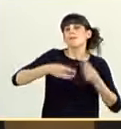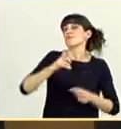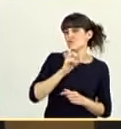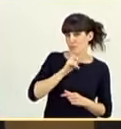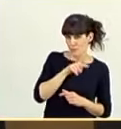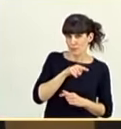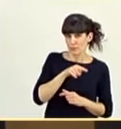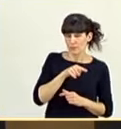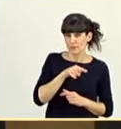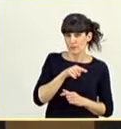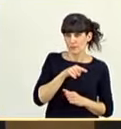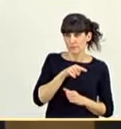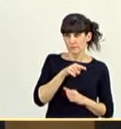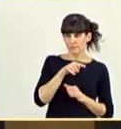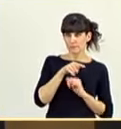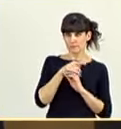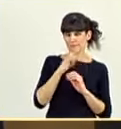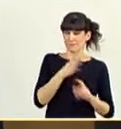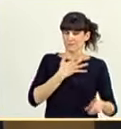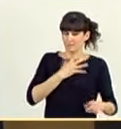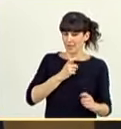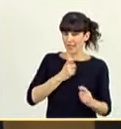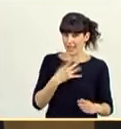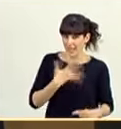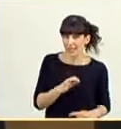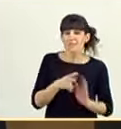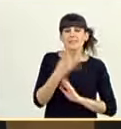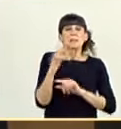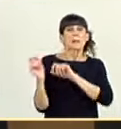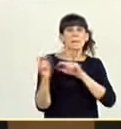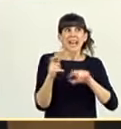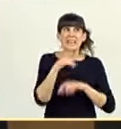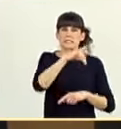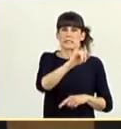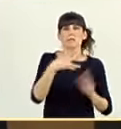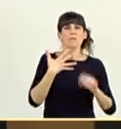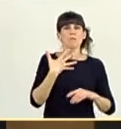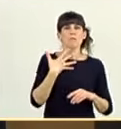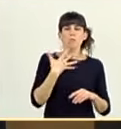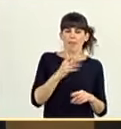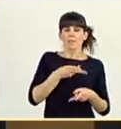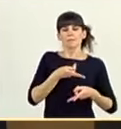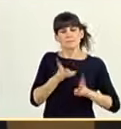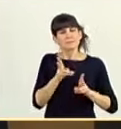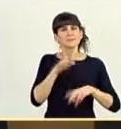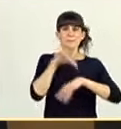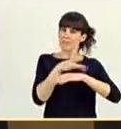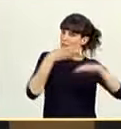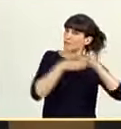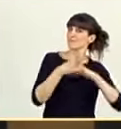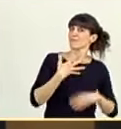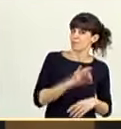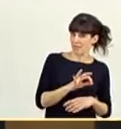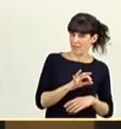posibilitar que los inmigrantes que estén allí tengan acceso a la sanidad portuguesa y eso